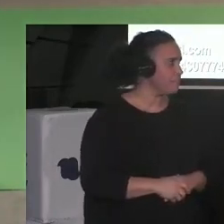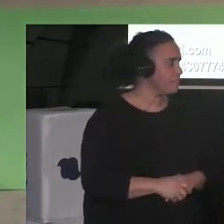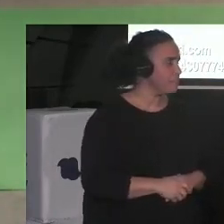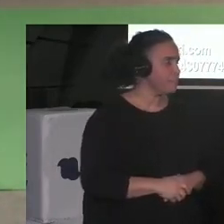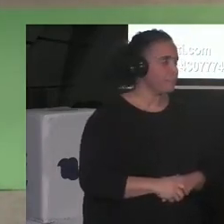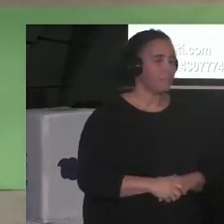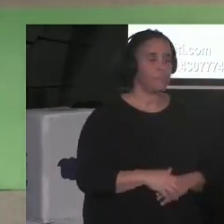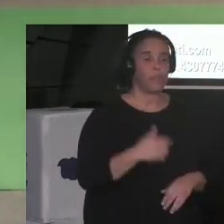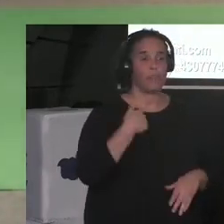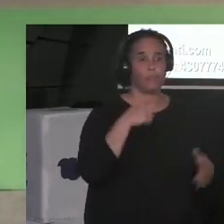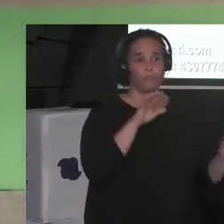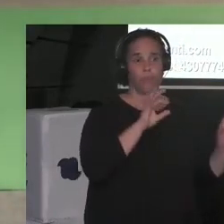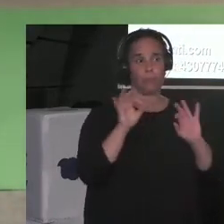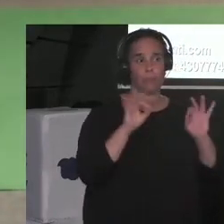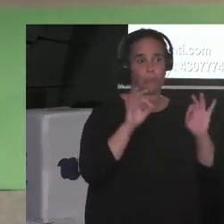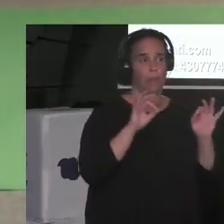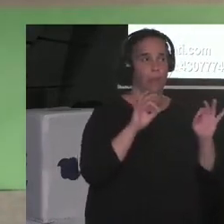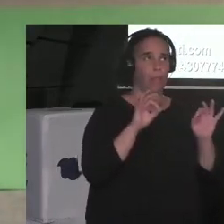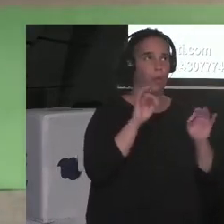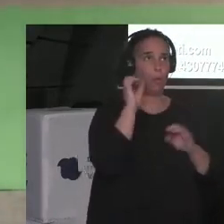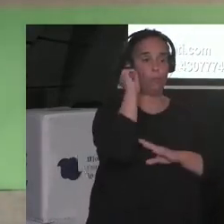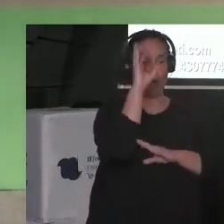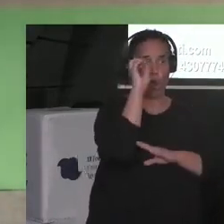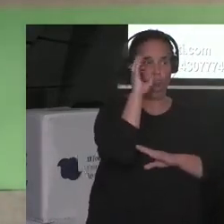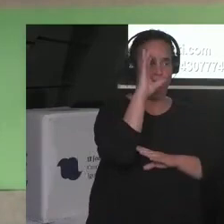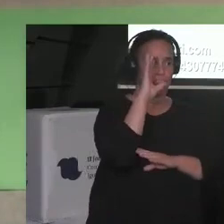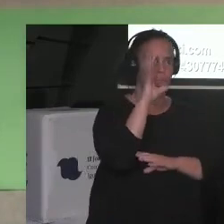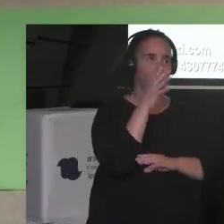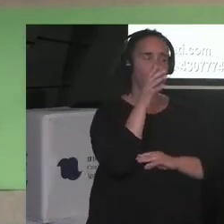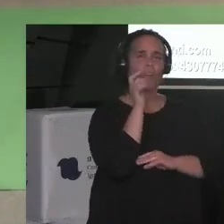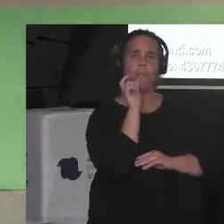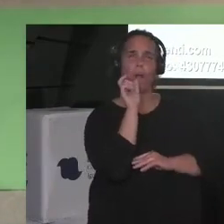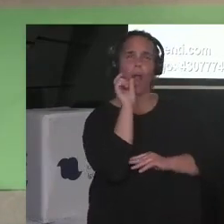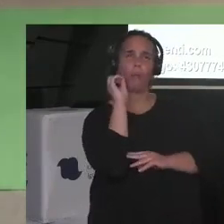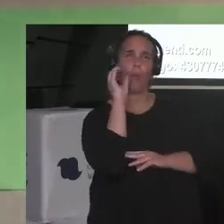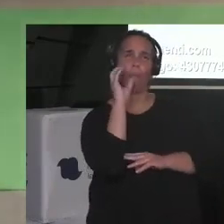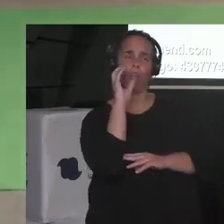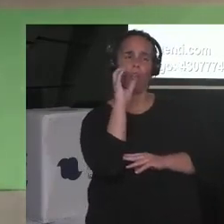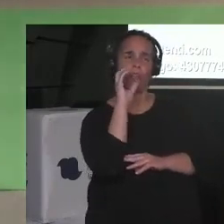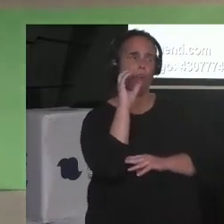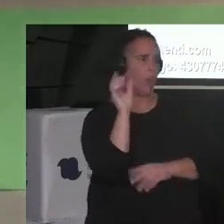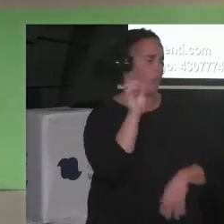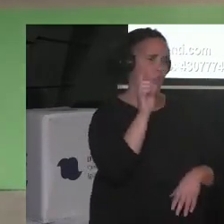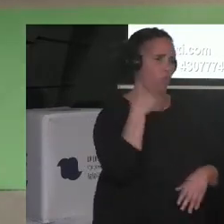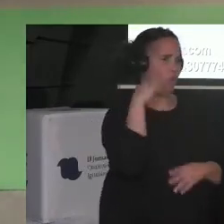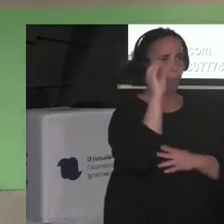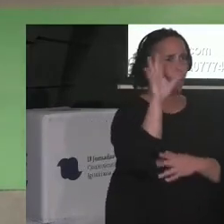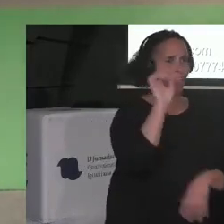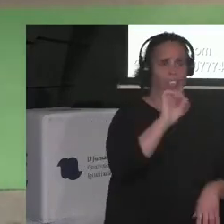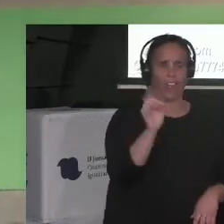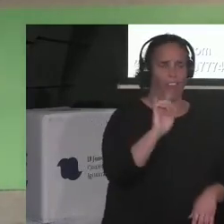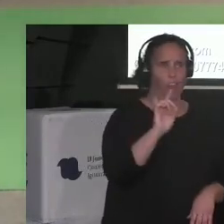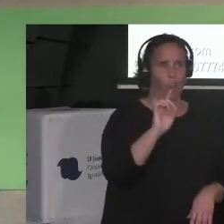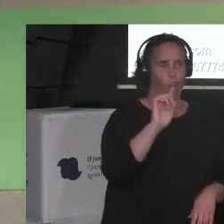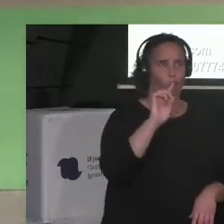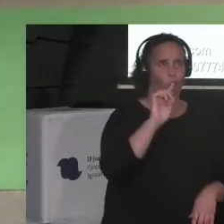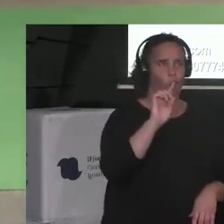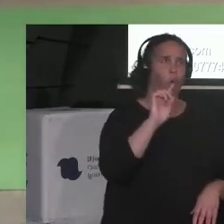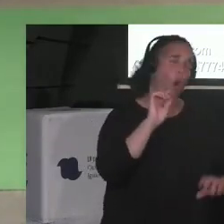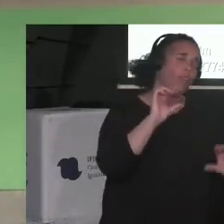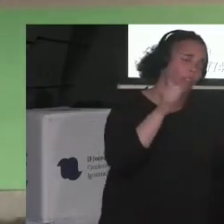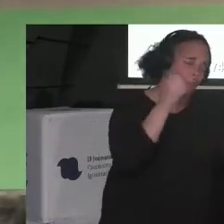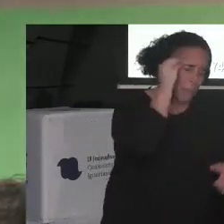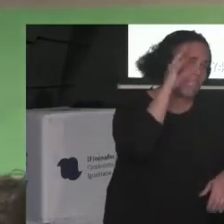He traído esta ponencia, cuando yo vi ponencia dije ponencia, pues no, voy a hacer una ponencia. Luego me fui desviando por el